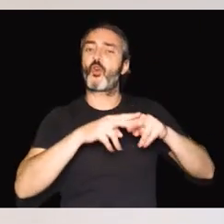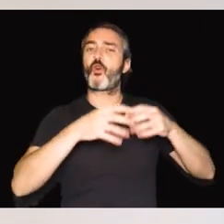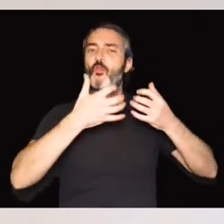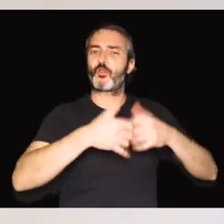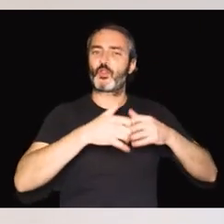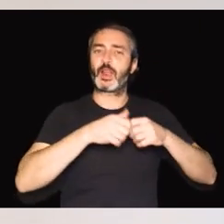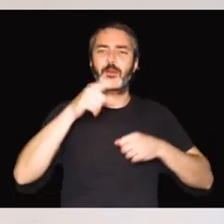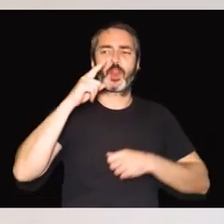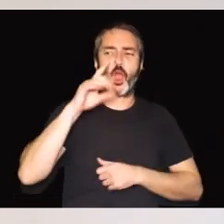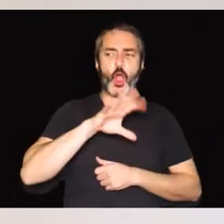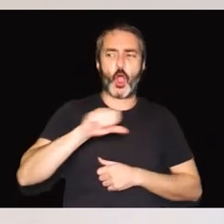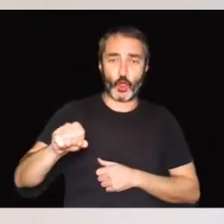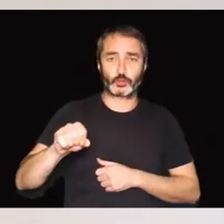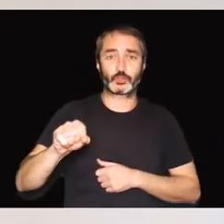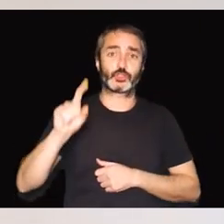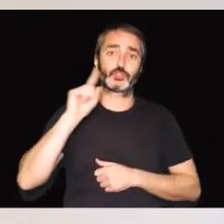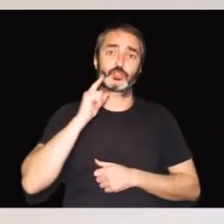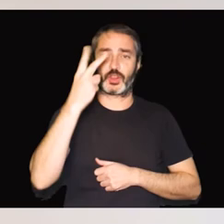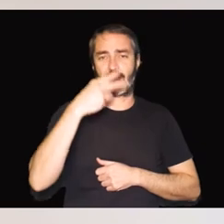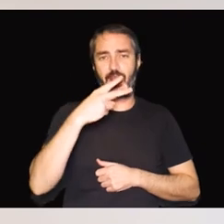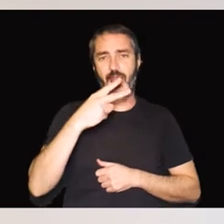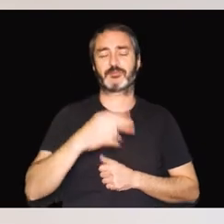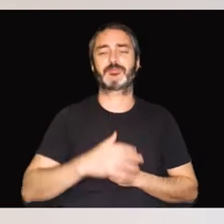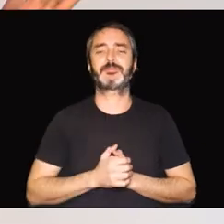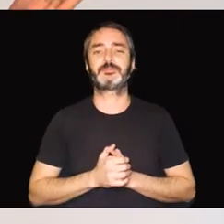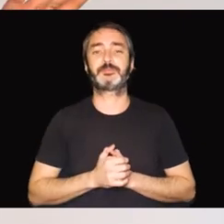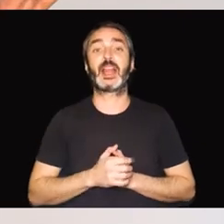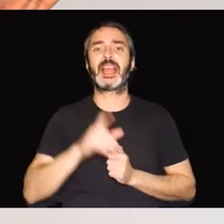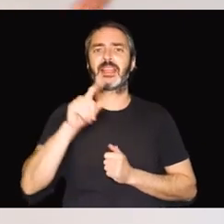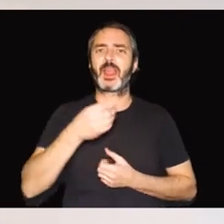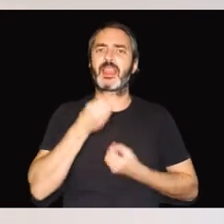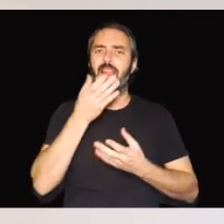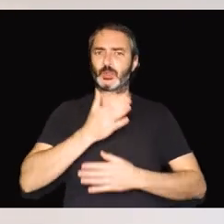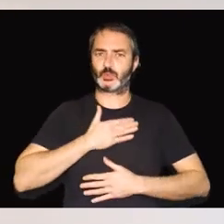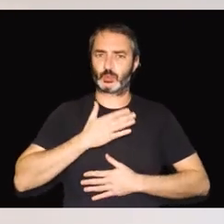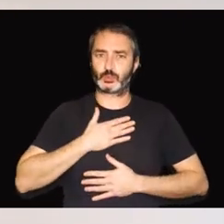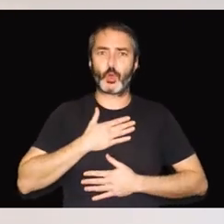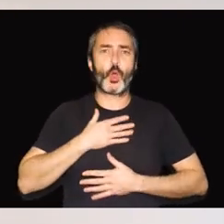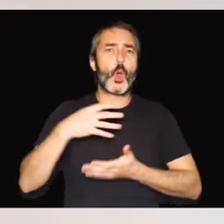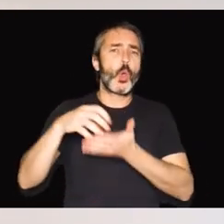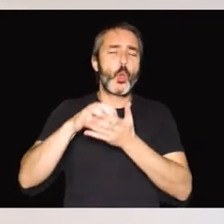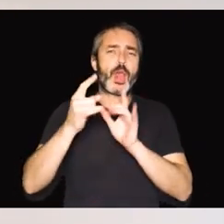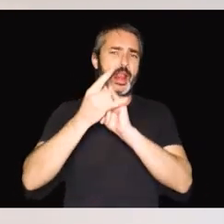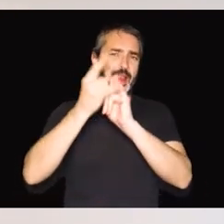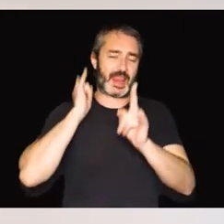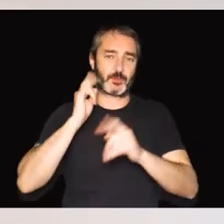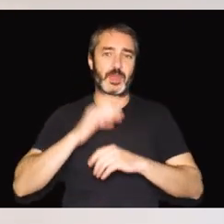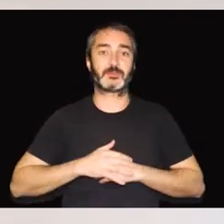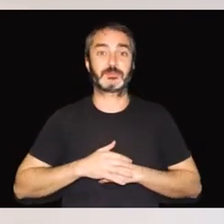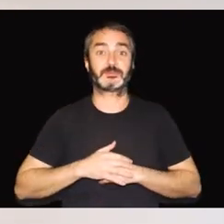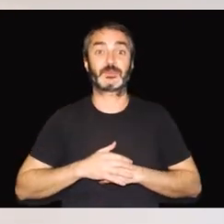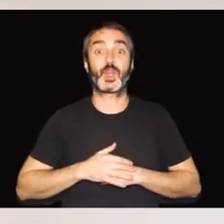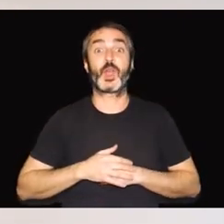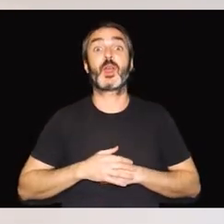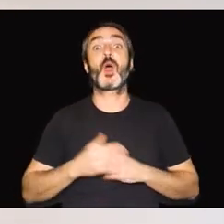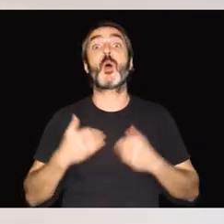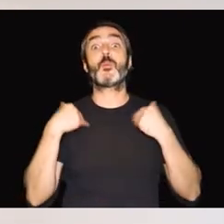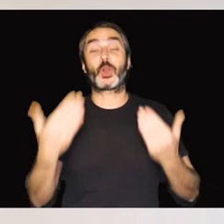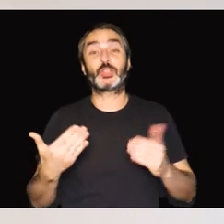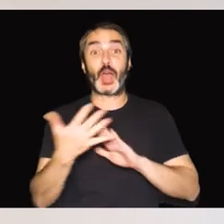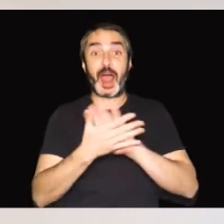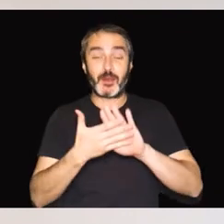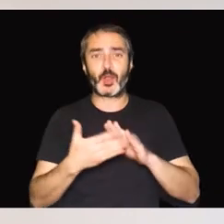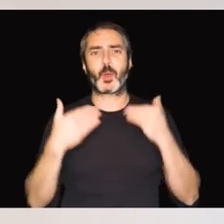funcional y la detección de casos de sordoceguera. También tienes nuestros datos para cualquier duda que nos quieres consultar. Así que cuanto antes